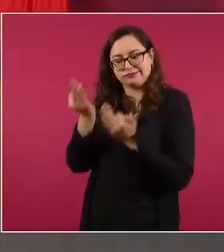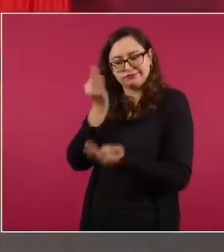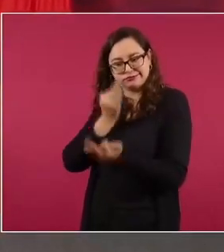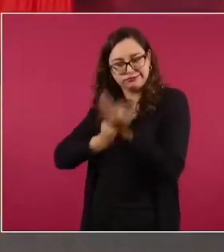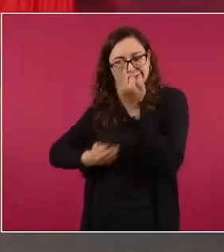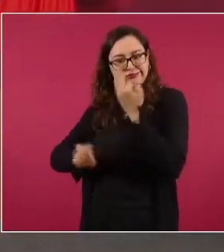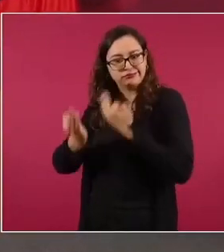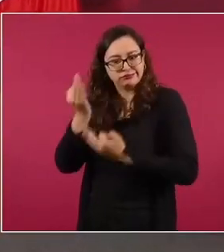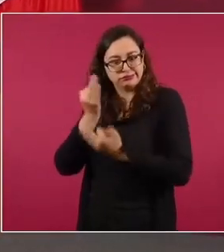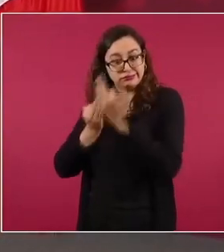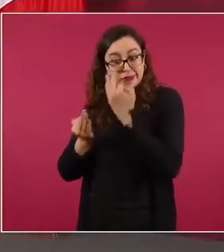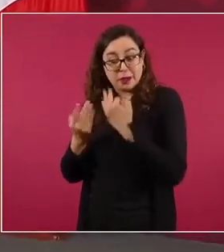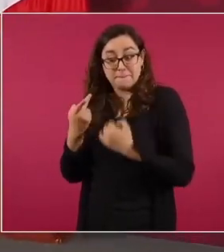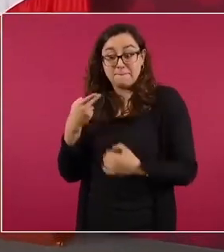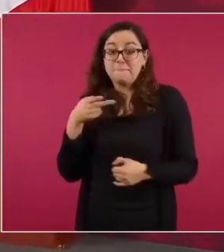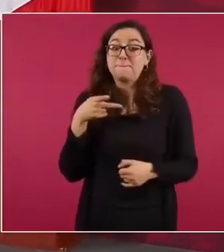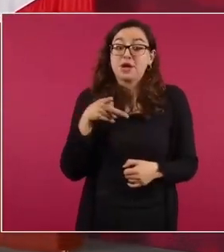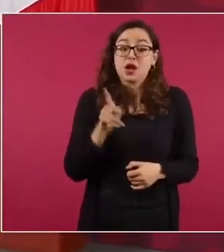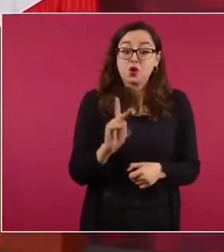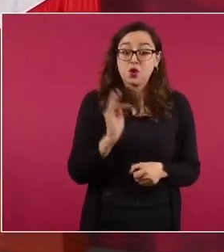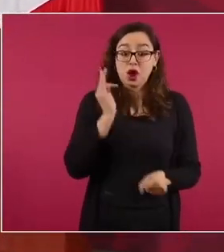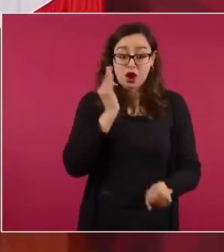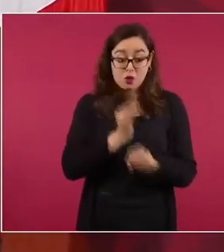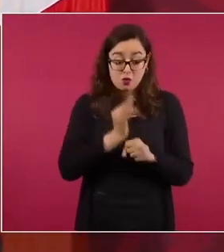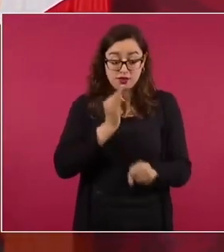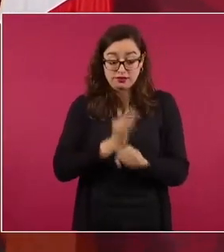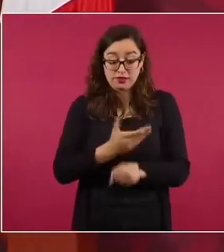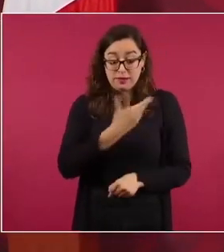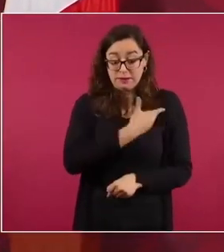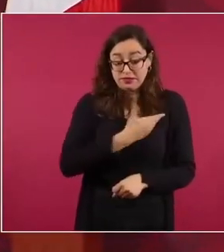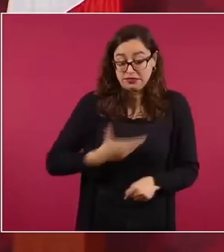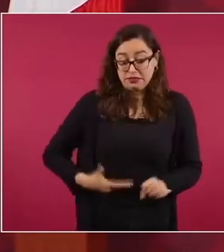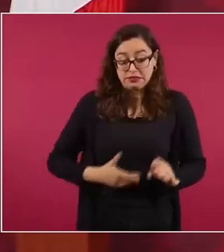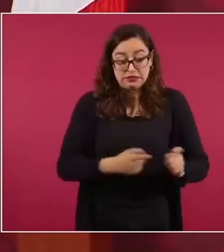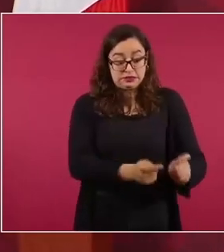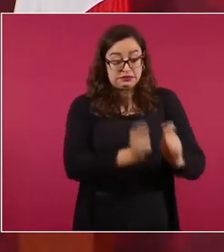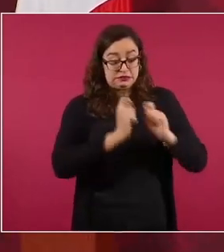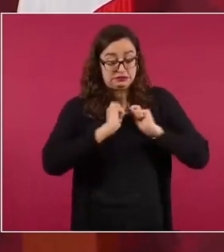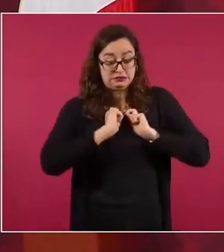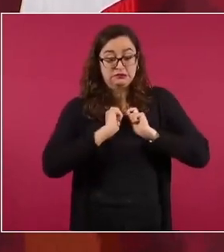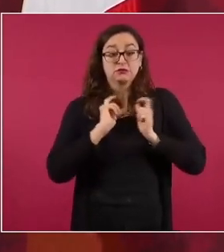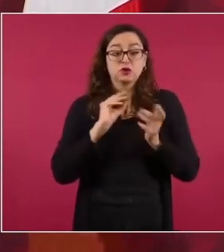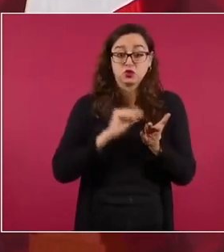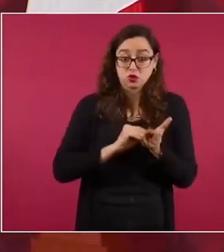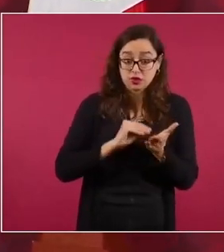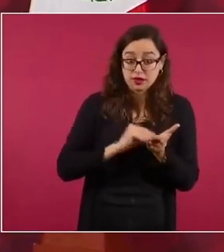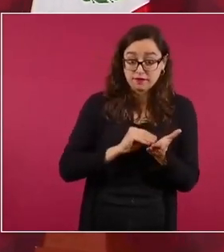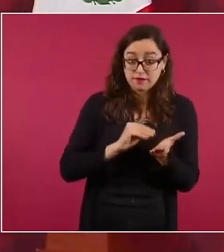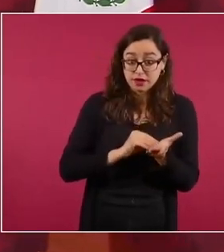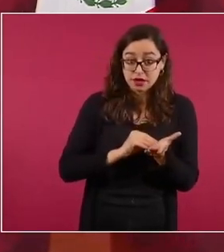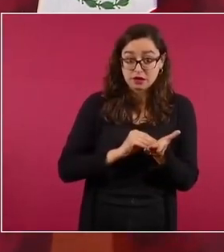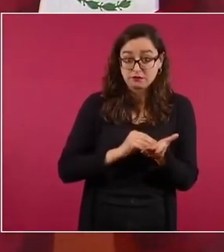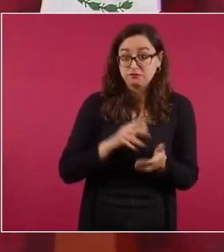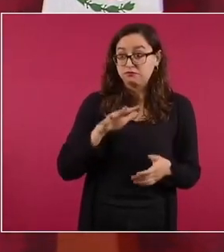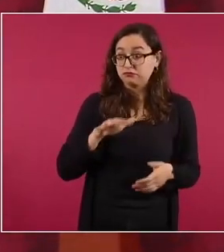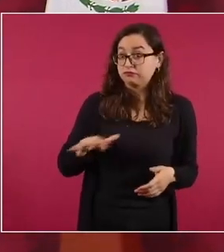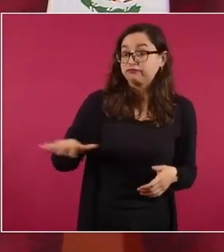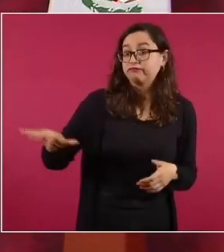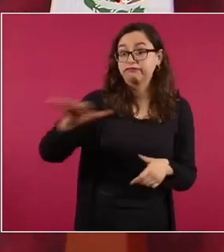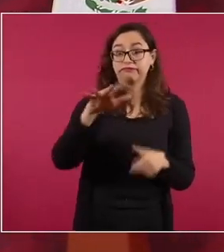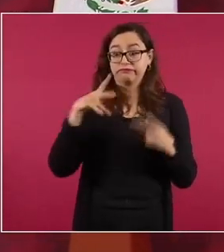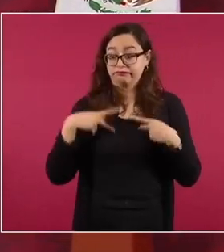mientras yo tenga la responsabilidad que me dio el pueblo